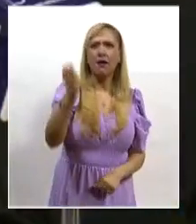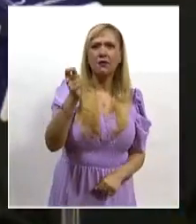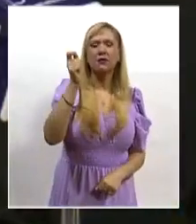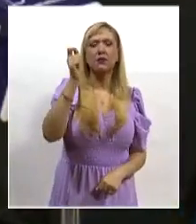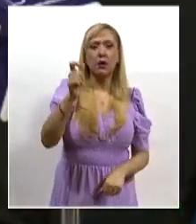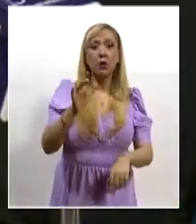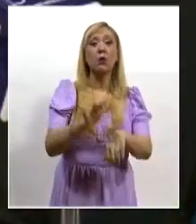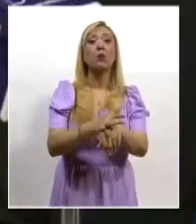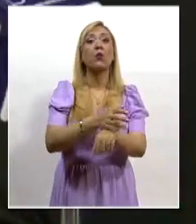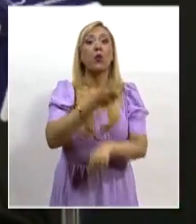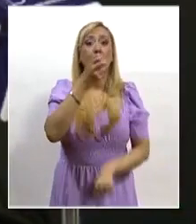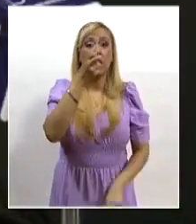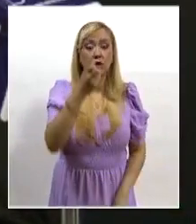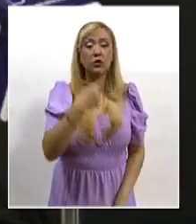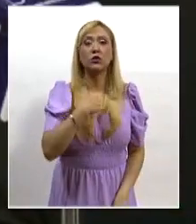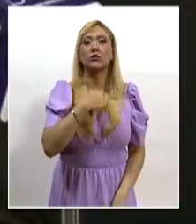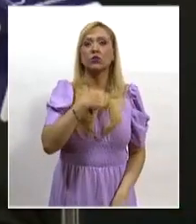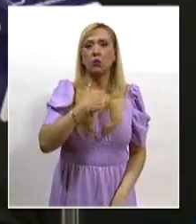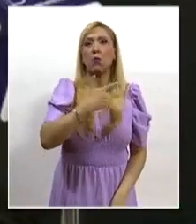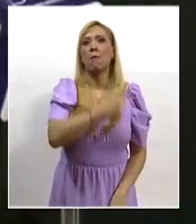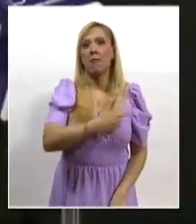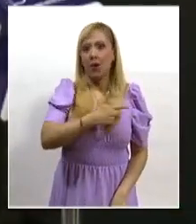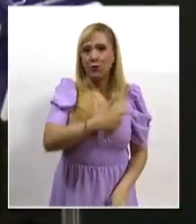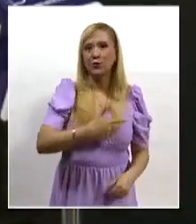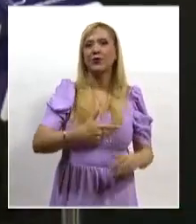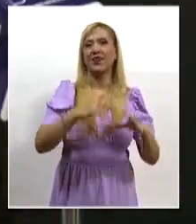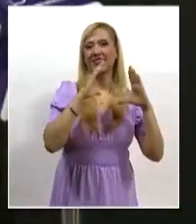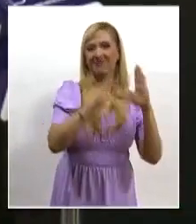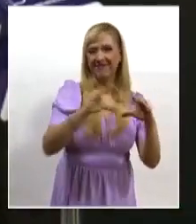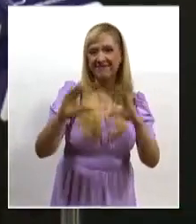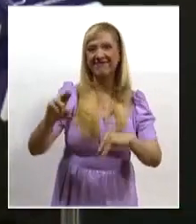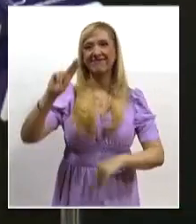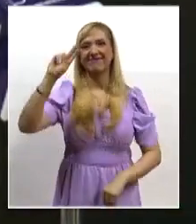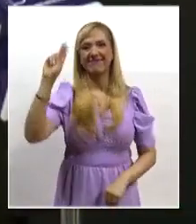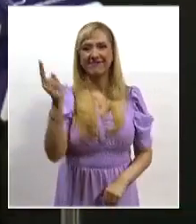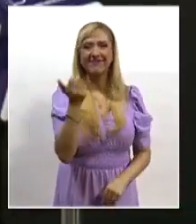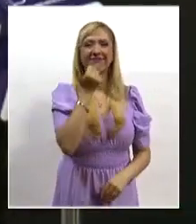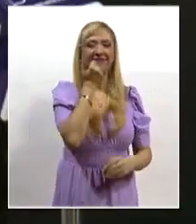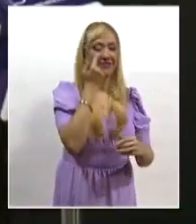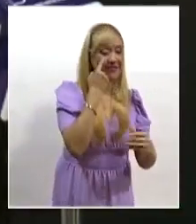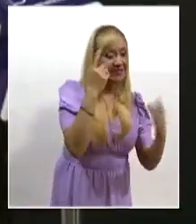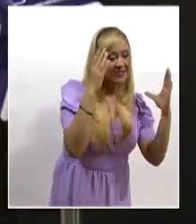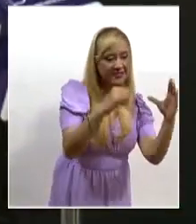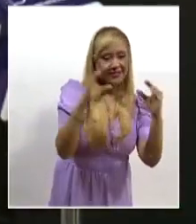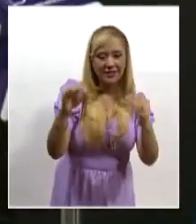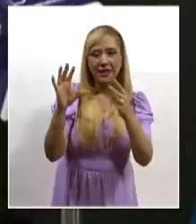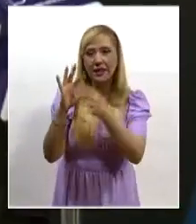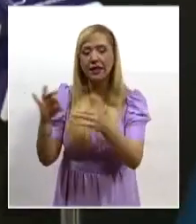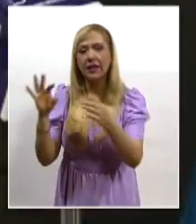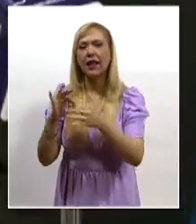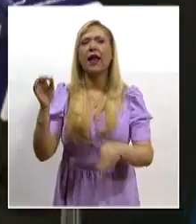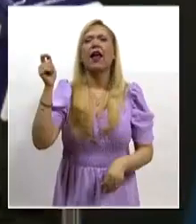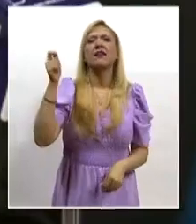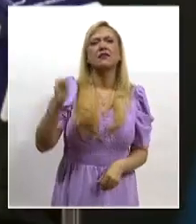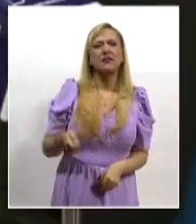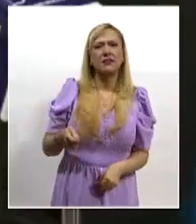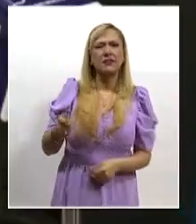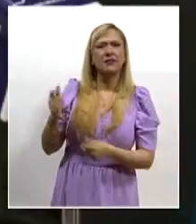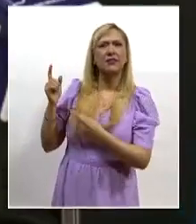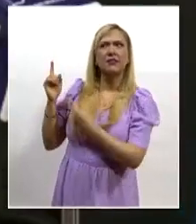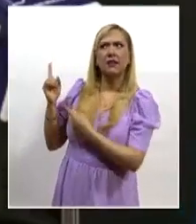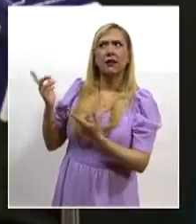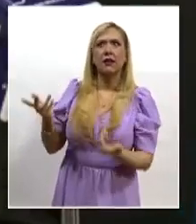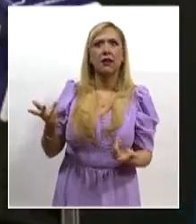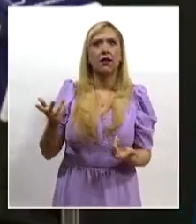por eso me gusta dar clases y por eso me gusta transmitir a mis alumnos toda esta parte de